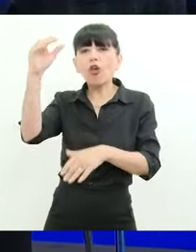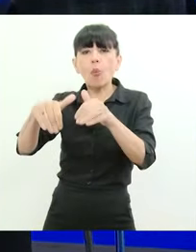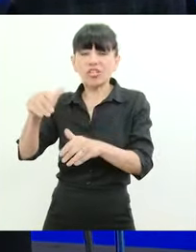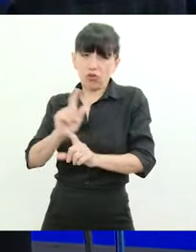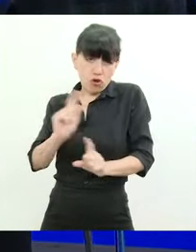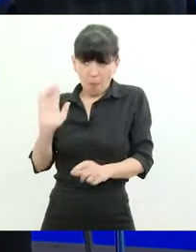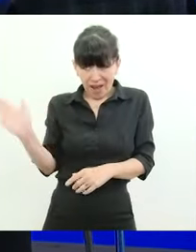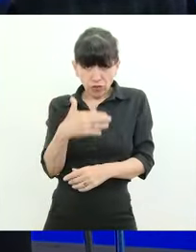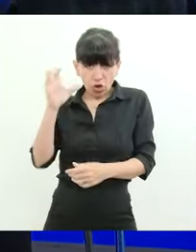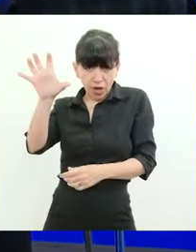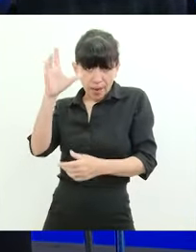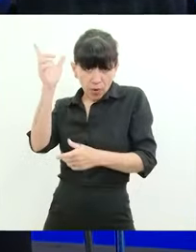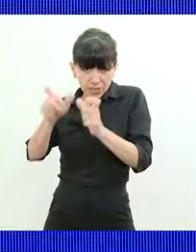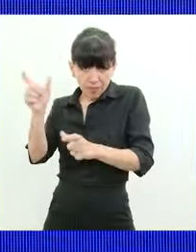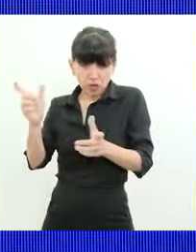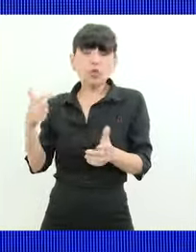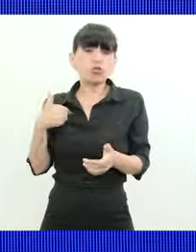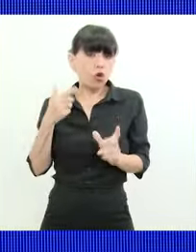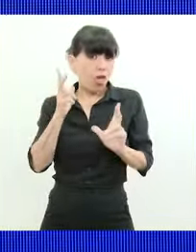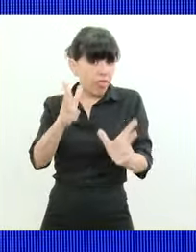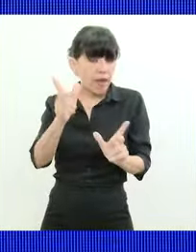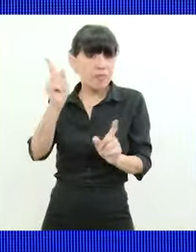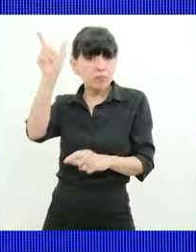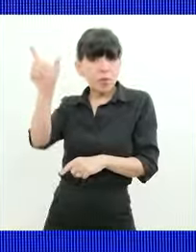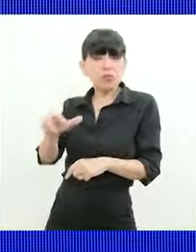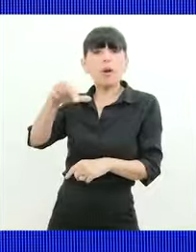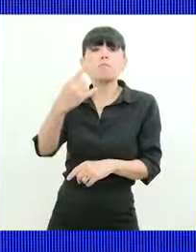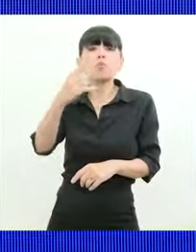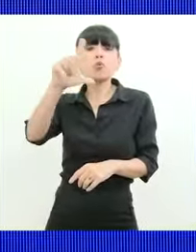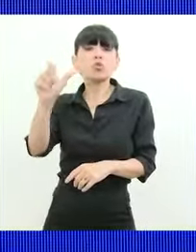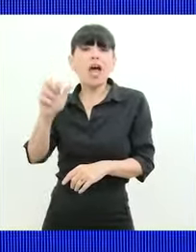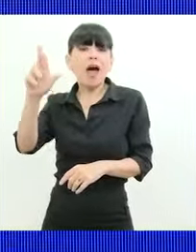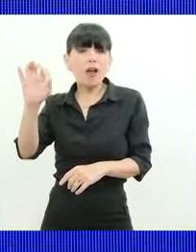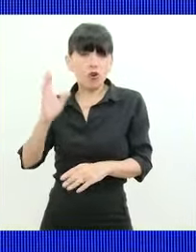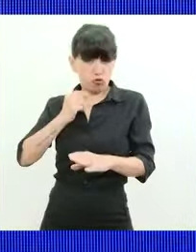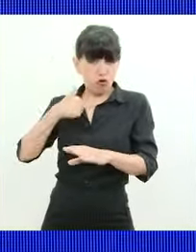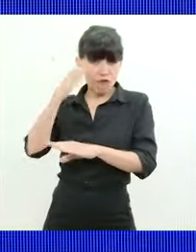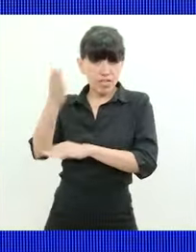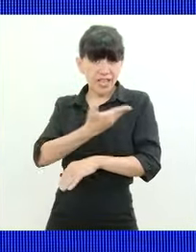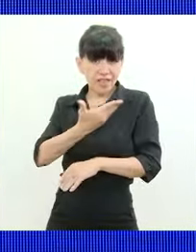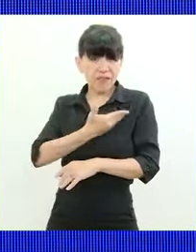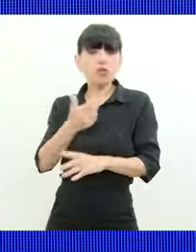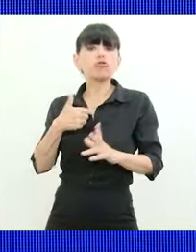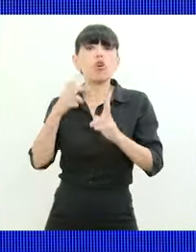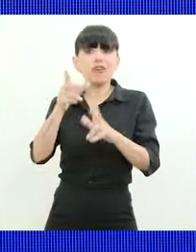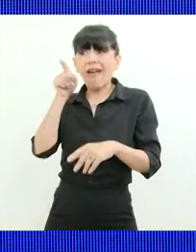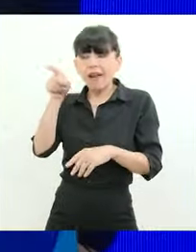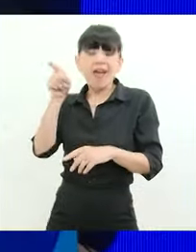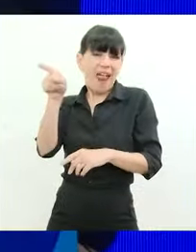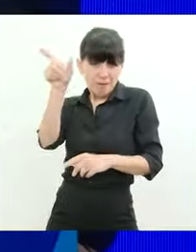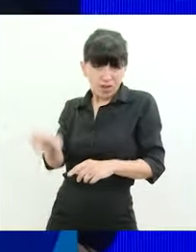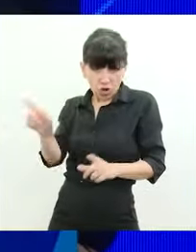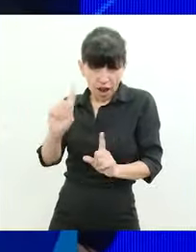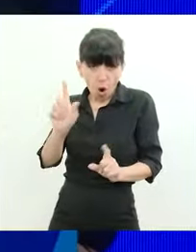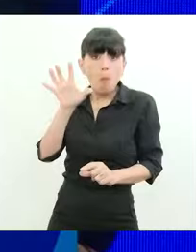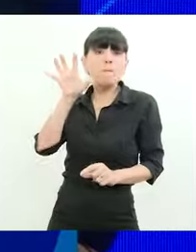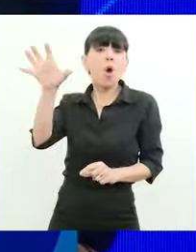yo plantee con el tema de Puyaro con mucha claridad el otro día en Santa Fe que él él no la provincia tiene un